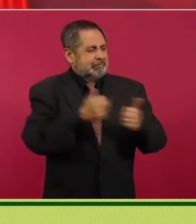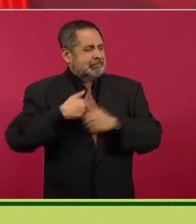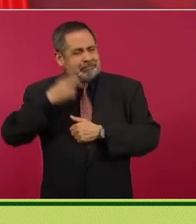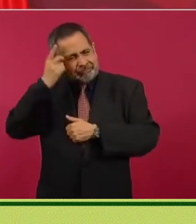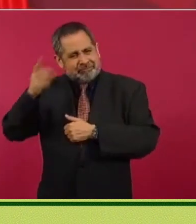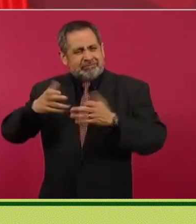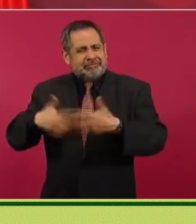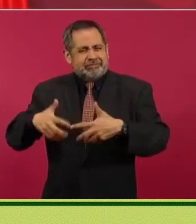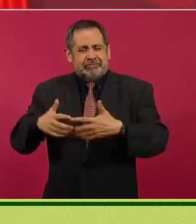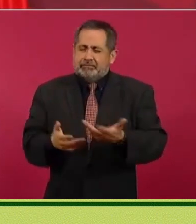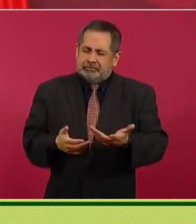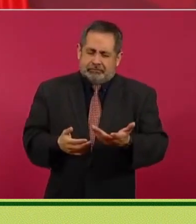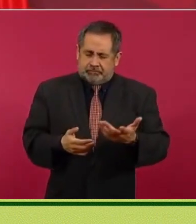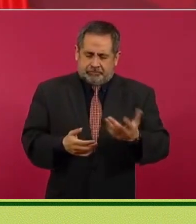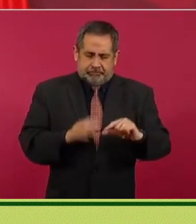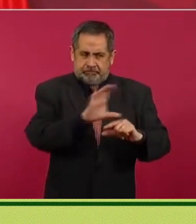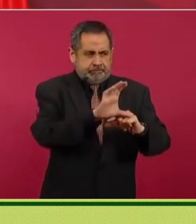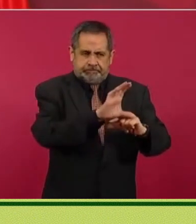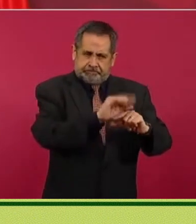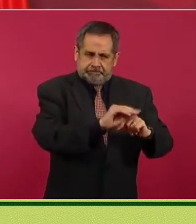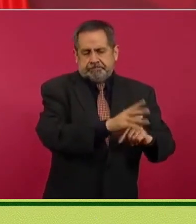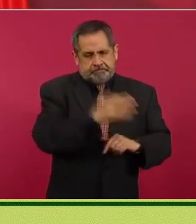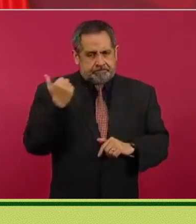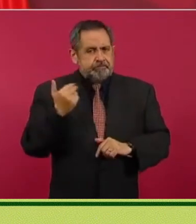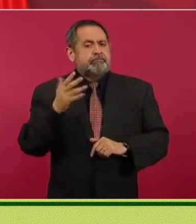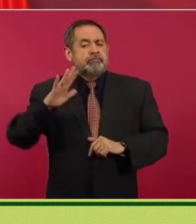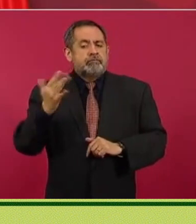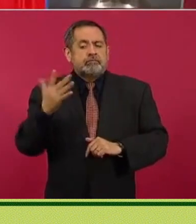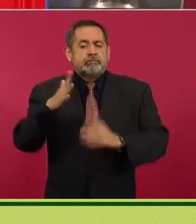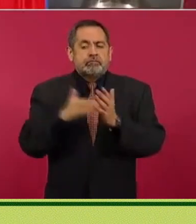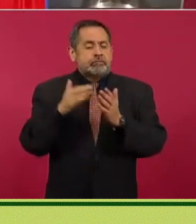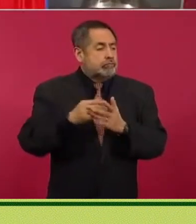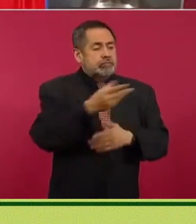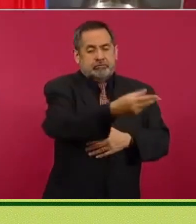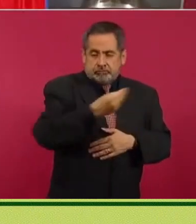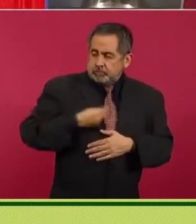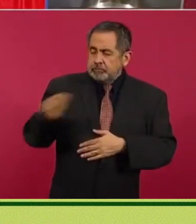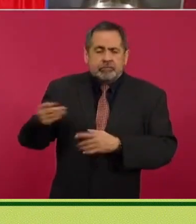el sexenio anterior y entregó 50 millones, pues los tiene Pemex